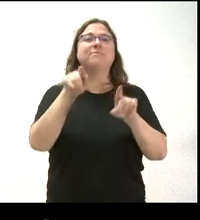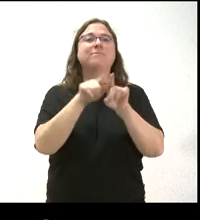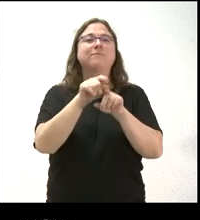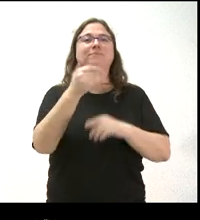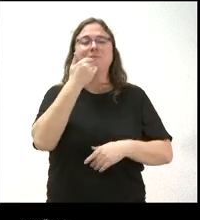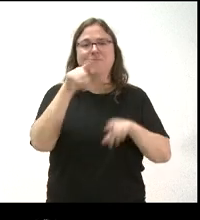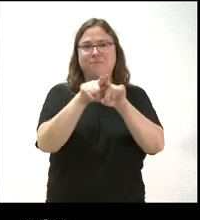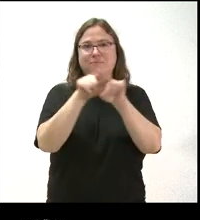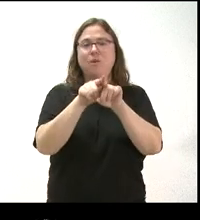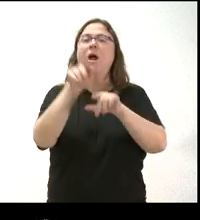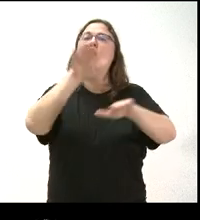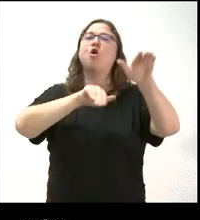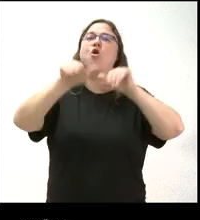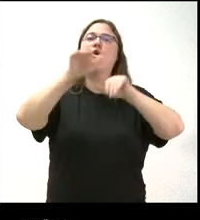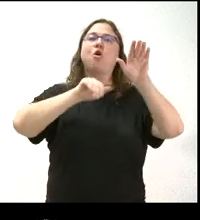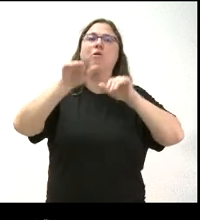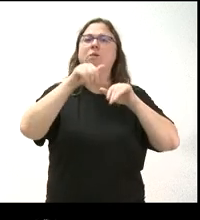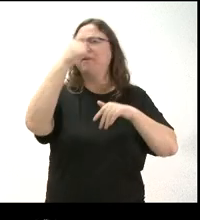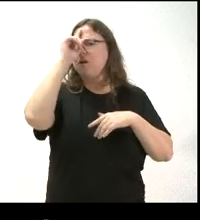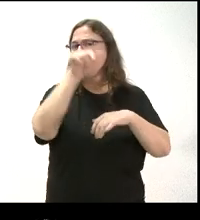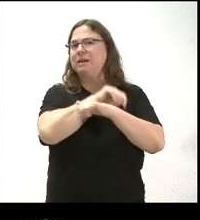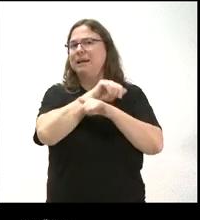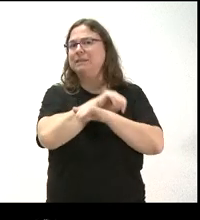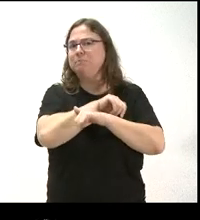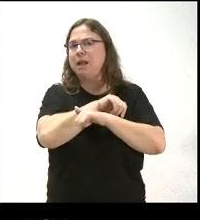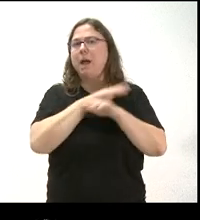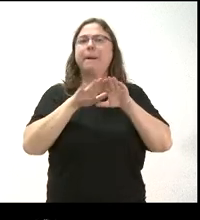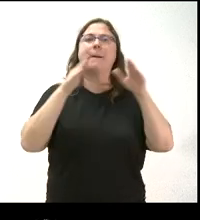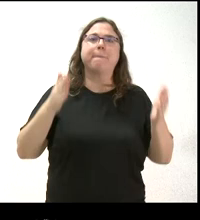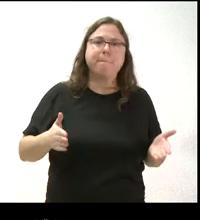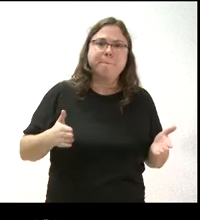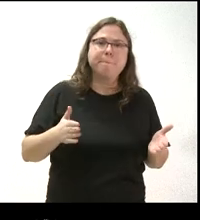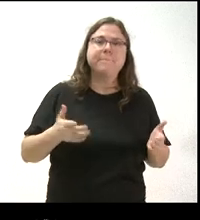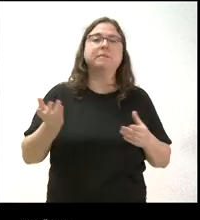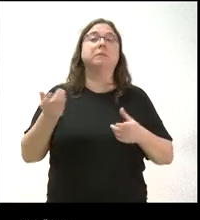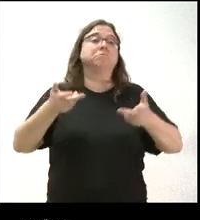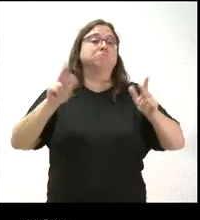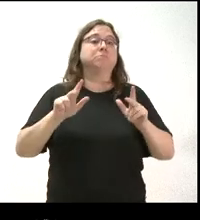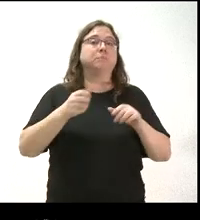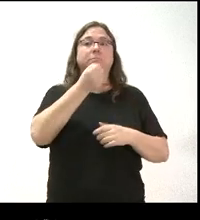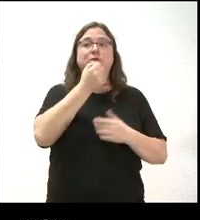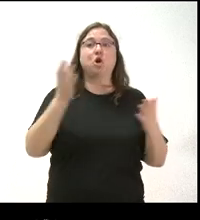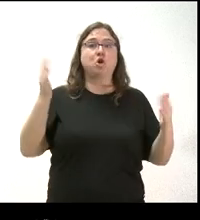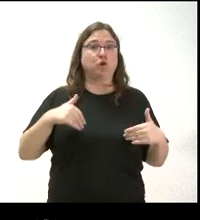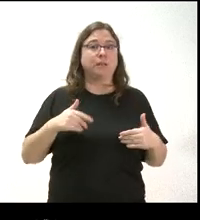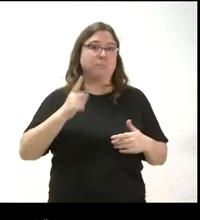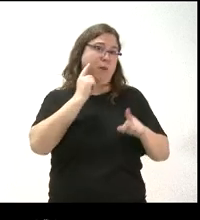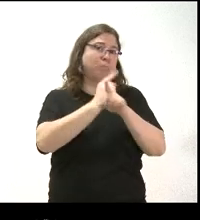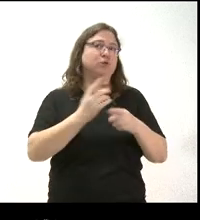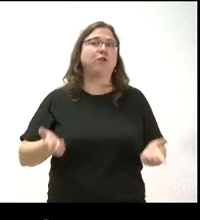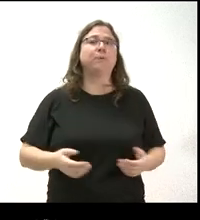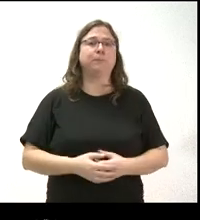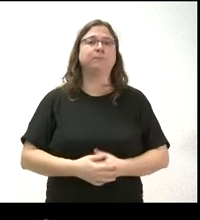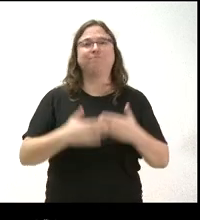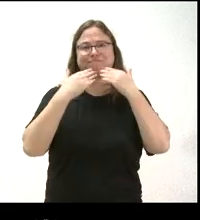han convocado. No sé qué espera de esas mesas, si en esas mesas no va a estar sentado el Partido Socialista, que es el principal partido de la oposición.